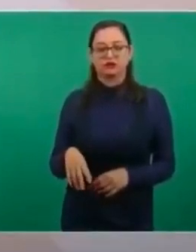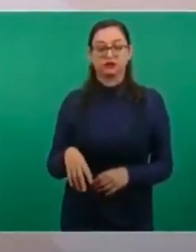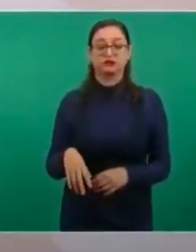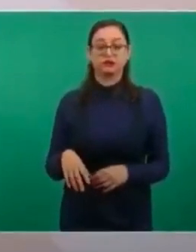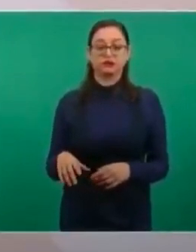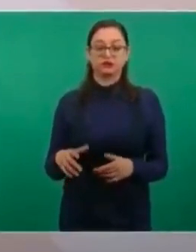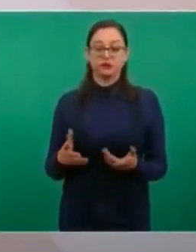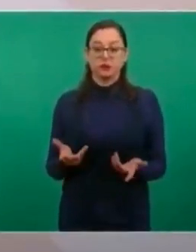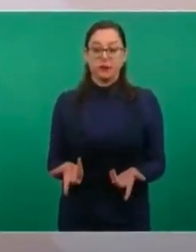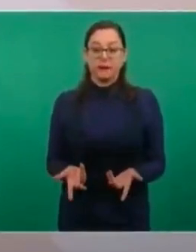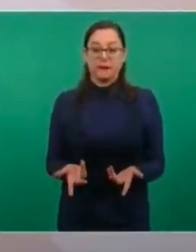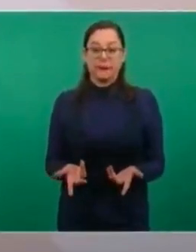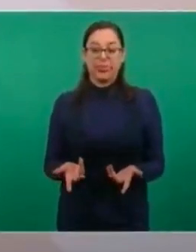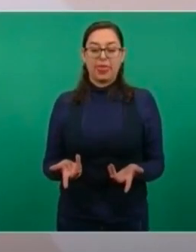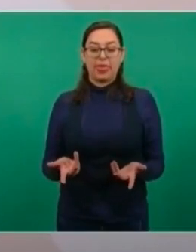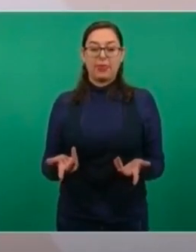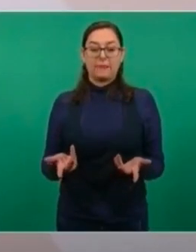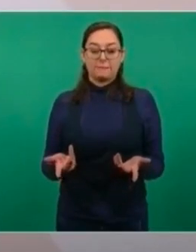ser